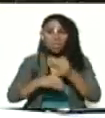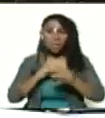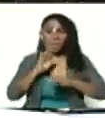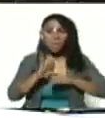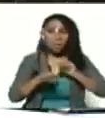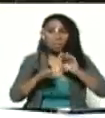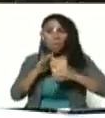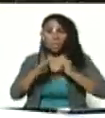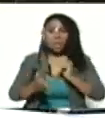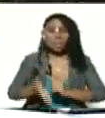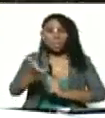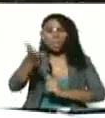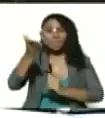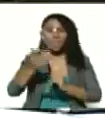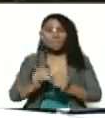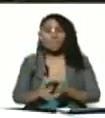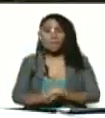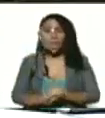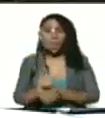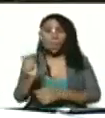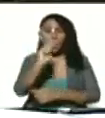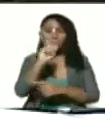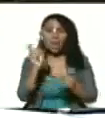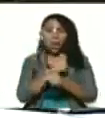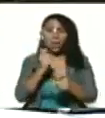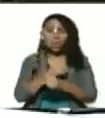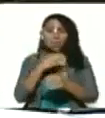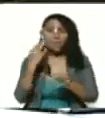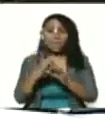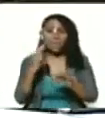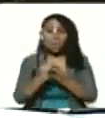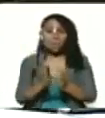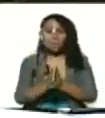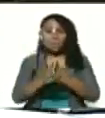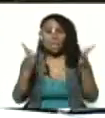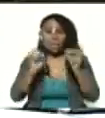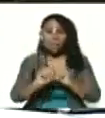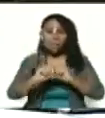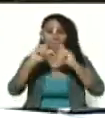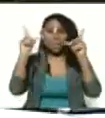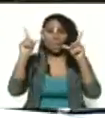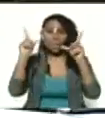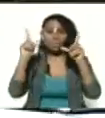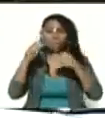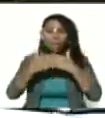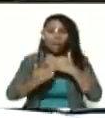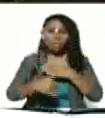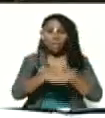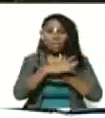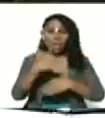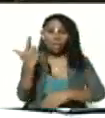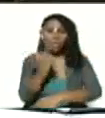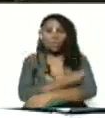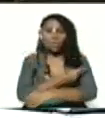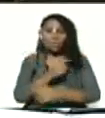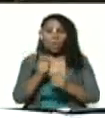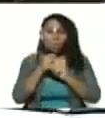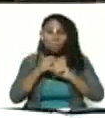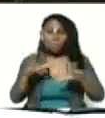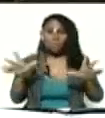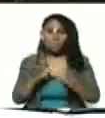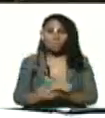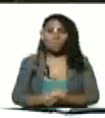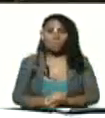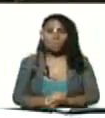en los meses de agosto y septiembre va a haber grandes sorpresas en el avance de la vacunación masiva